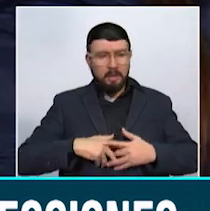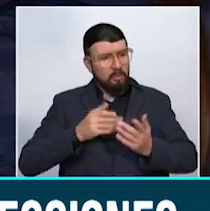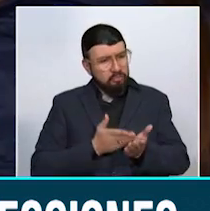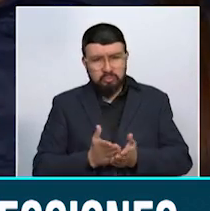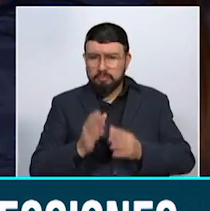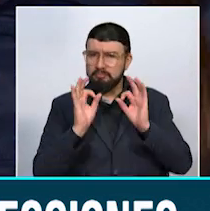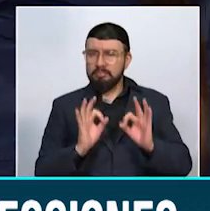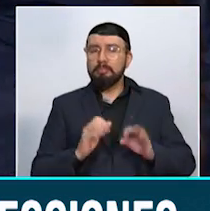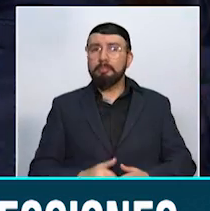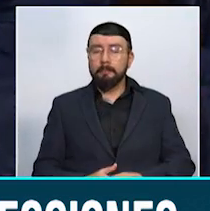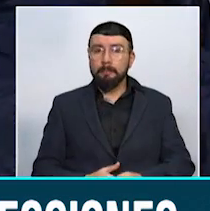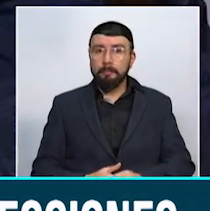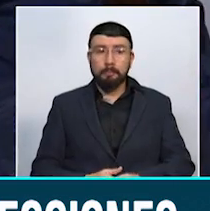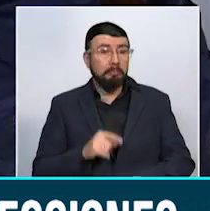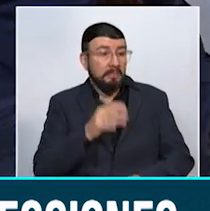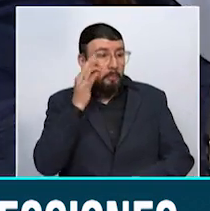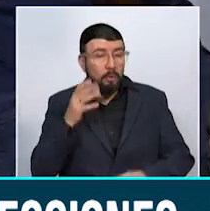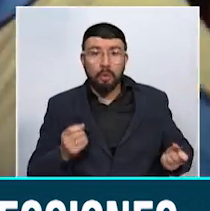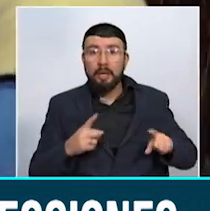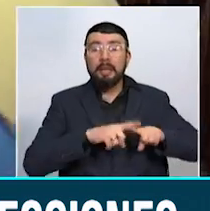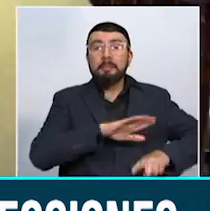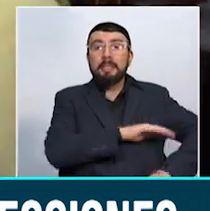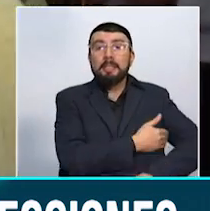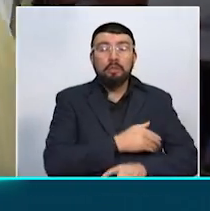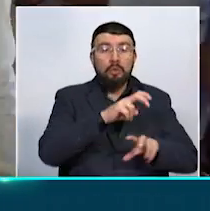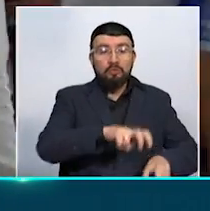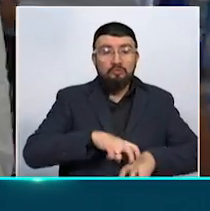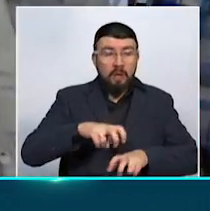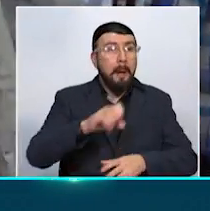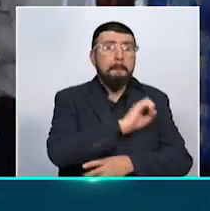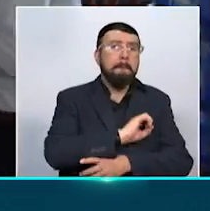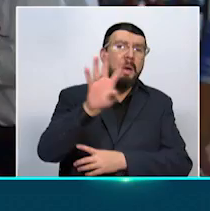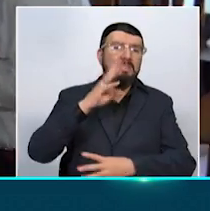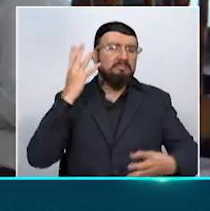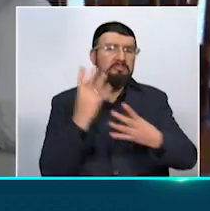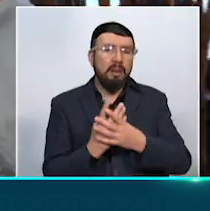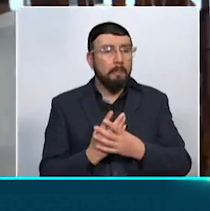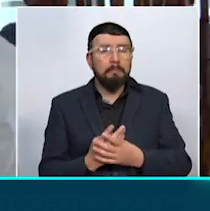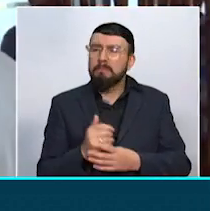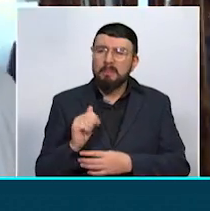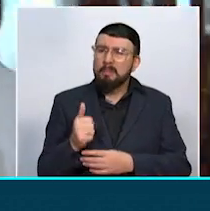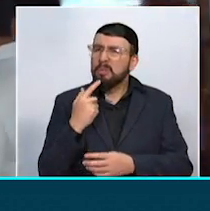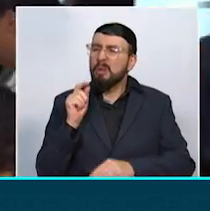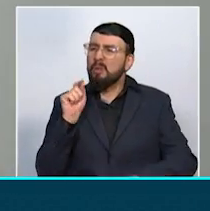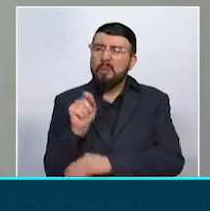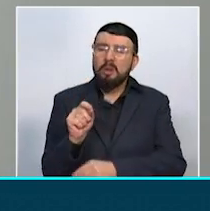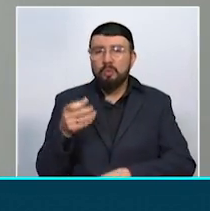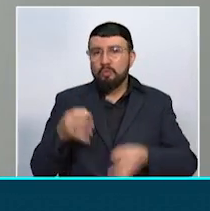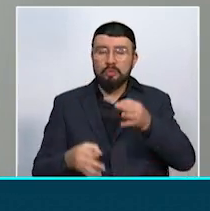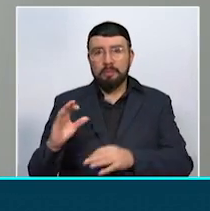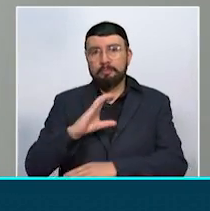Sobre la posible extradición de su exministro de Agricultura, Andrés Felipe Arias, el senador cuestionó a la justicia colombiana.